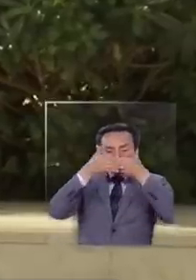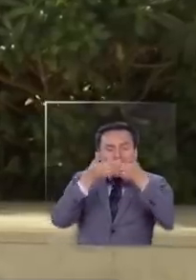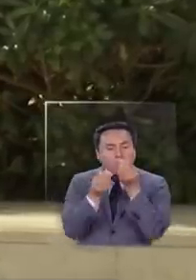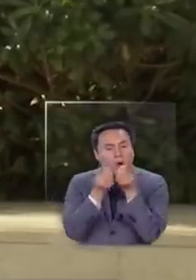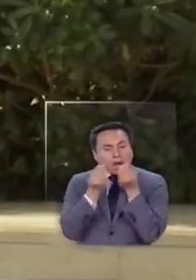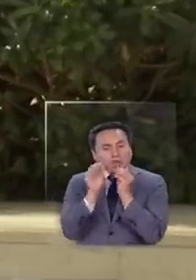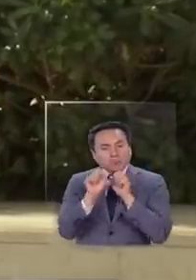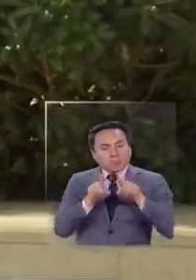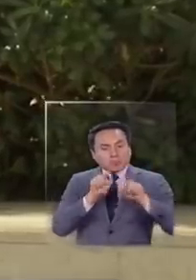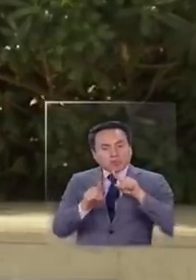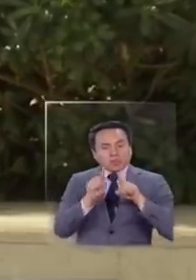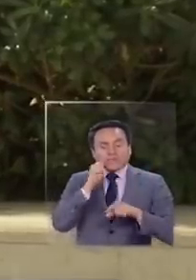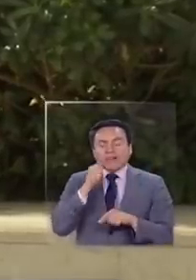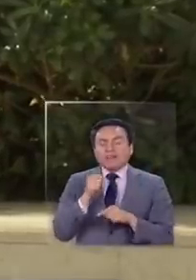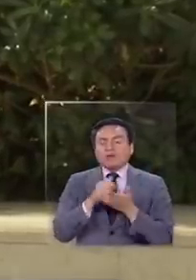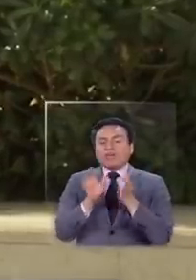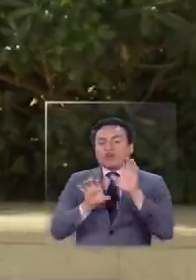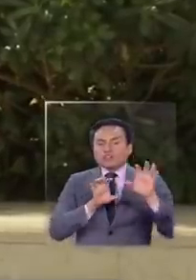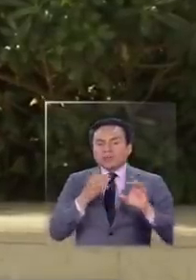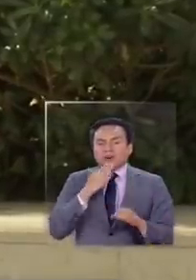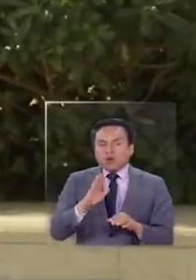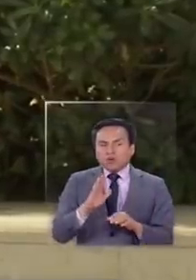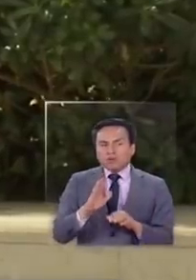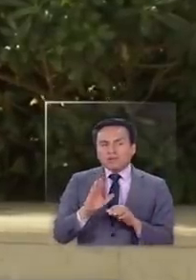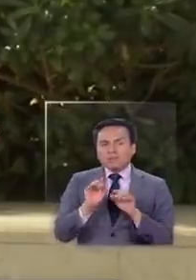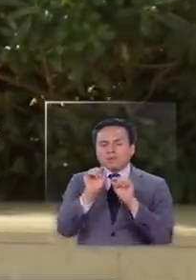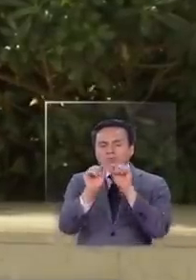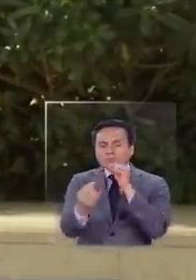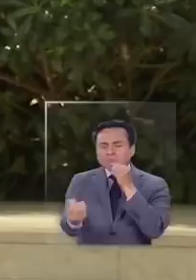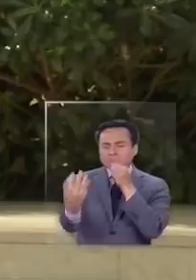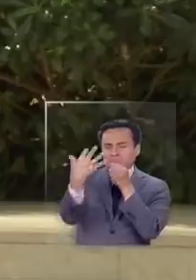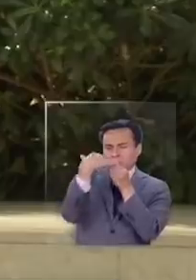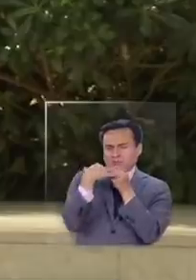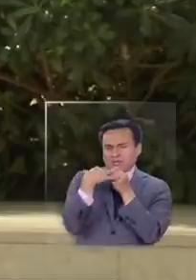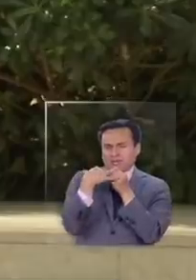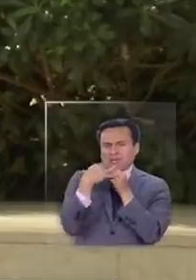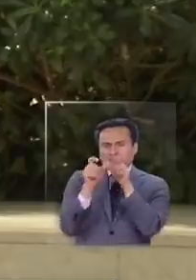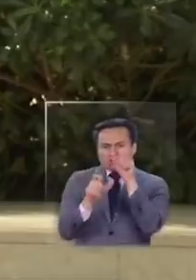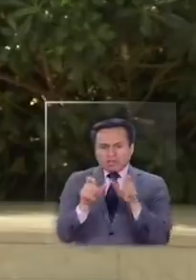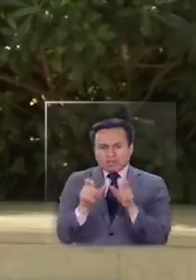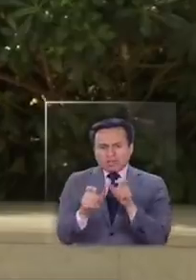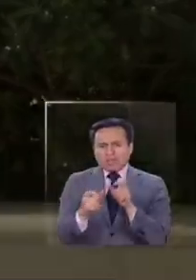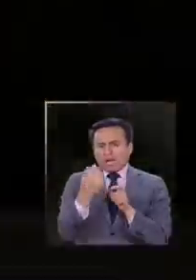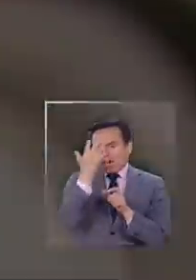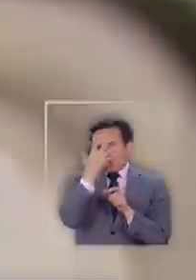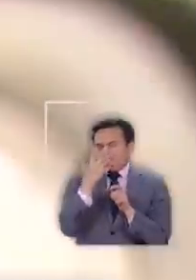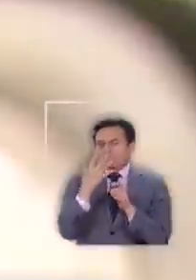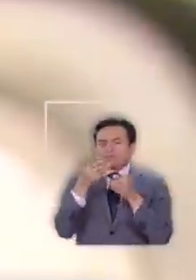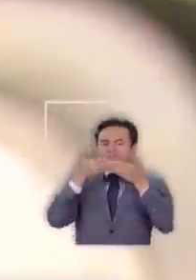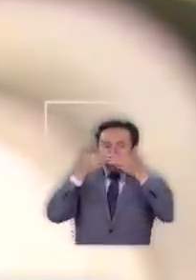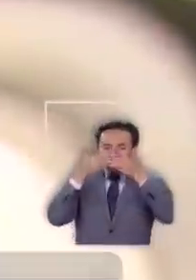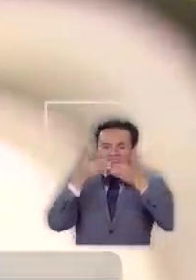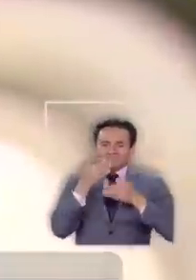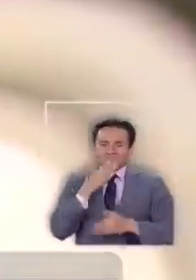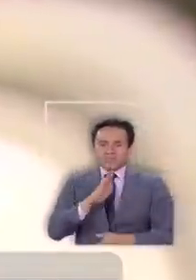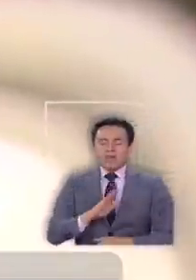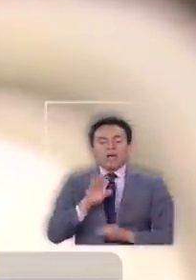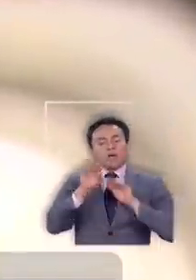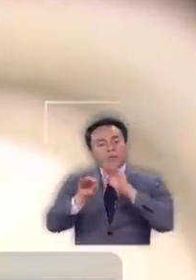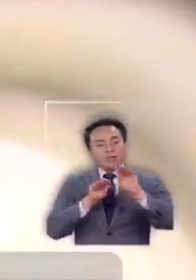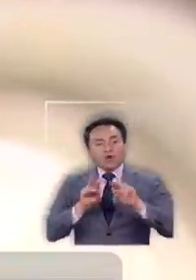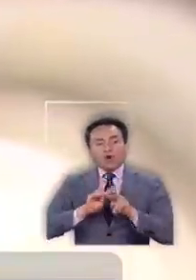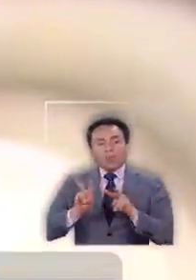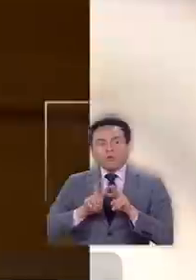al final cualquier cosa es mejor que recibir las micro gotas de saliva de nuestro interlocutor en la cara. Recomendaciones para